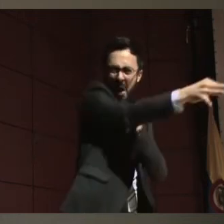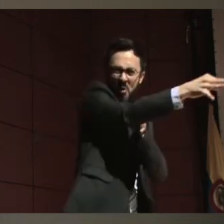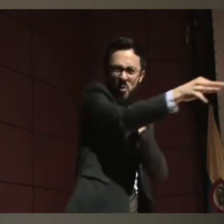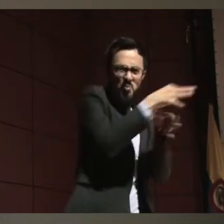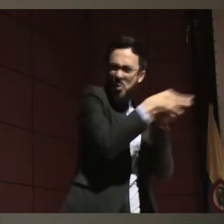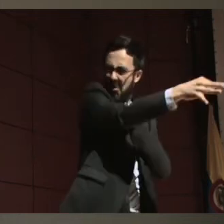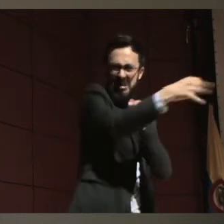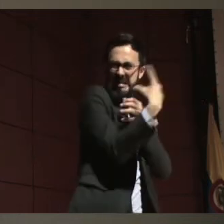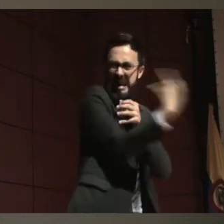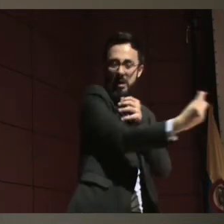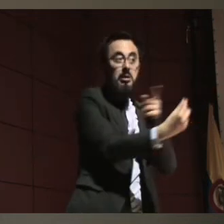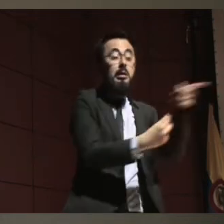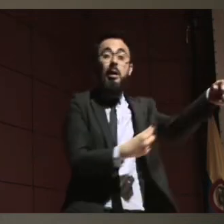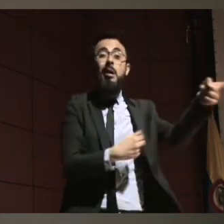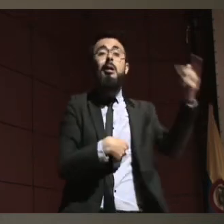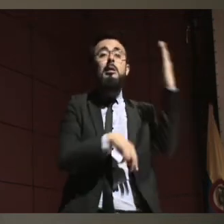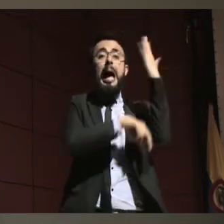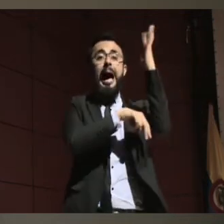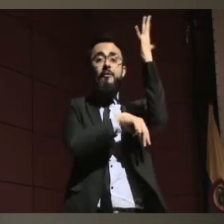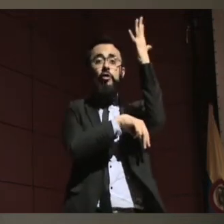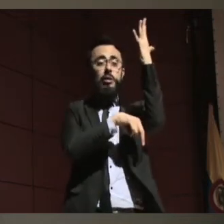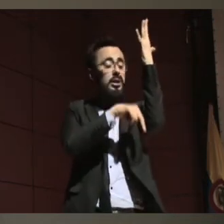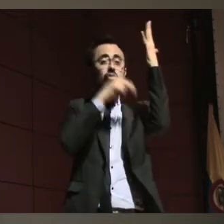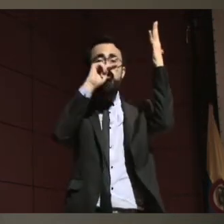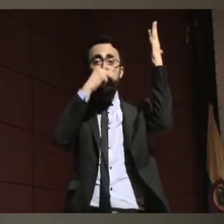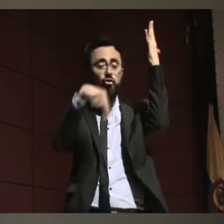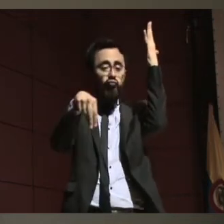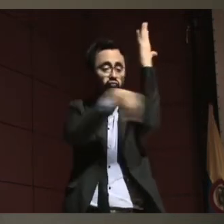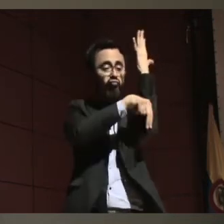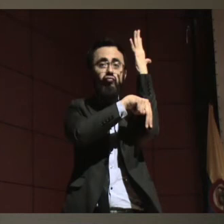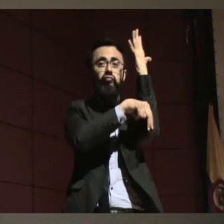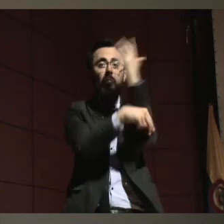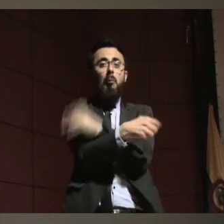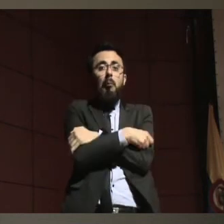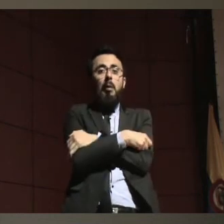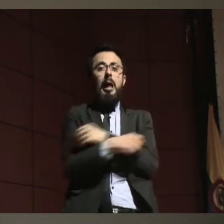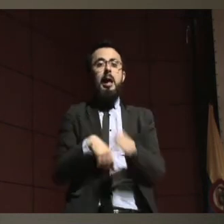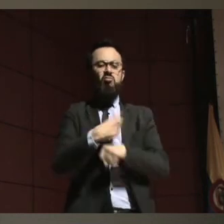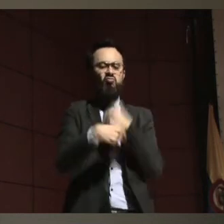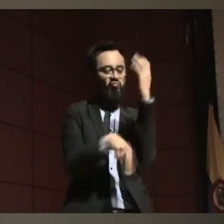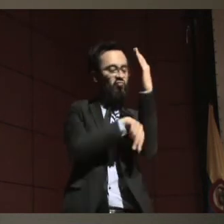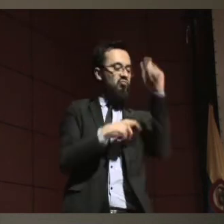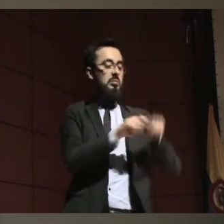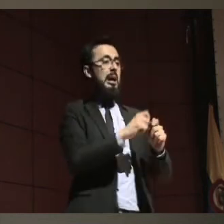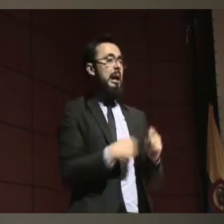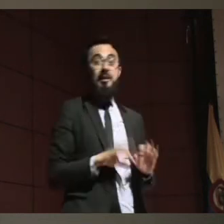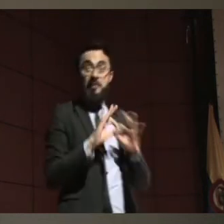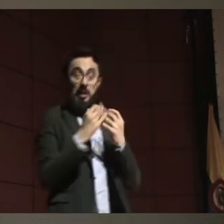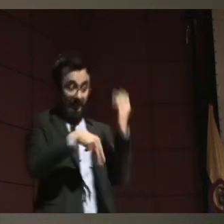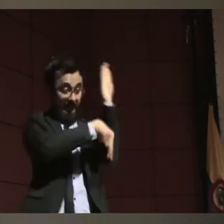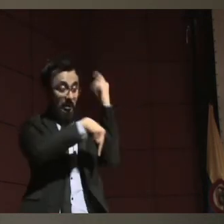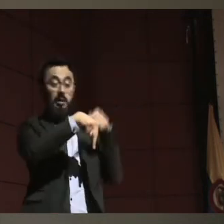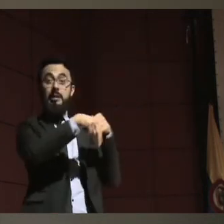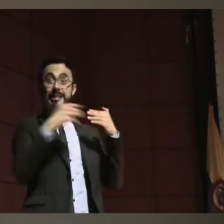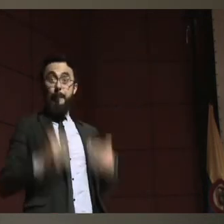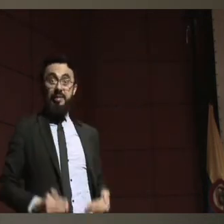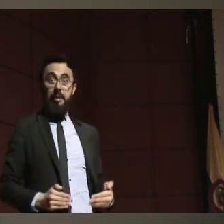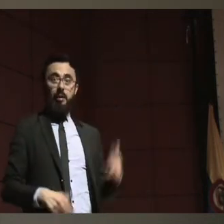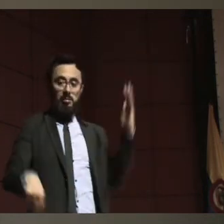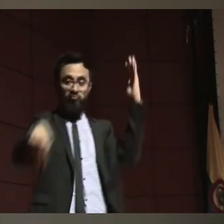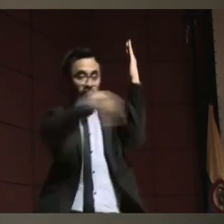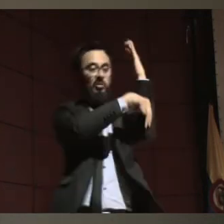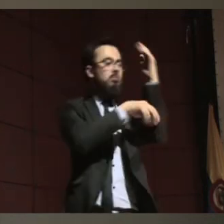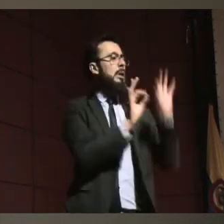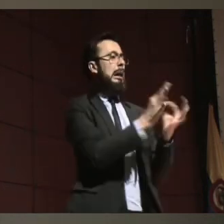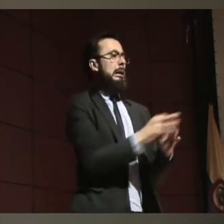árbol, porque sus familias los tienen afuera porque no saben cómo manejarlos. Uno piensa que eso ya no pasa, pero está